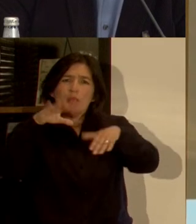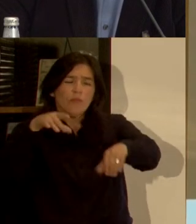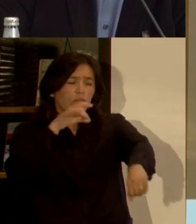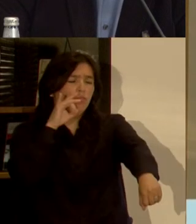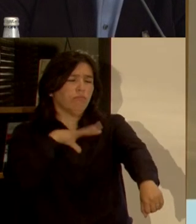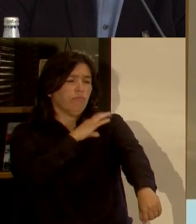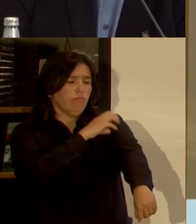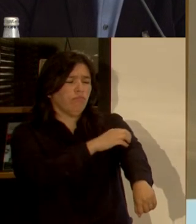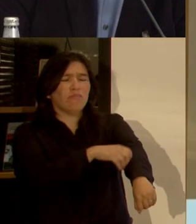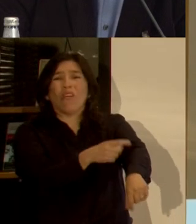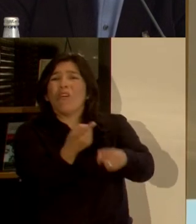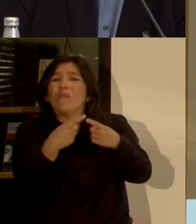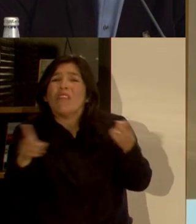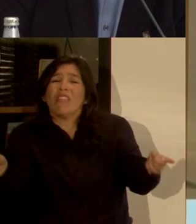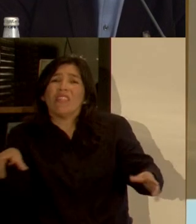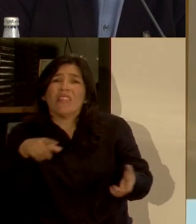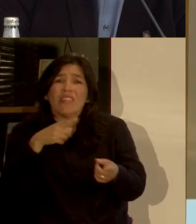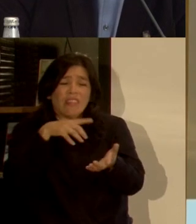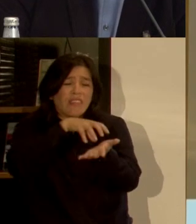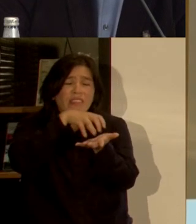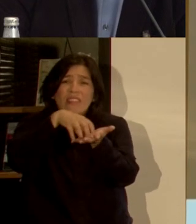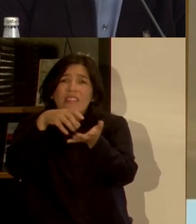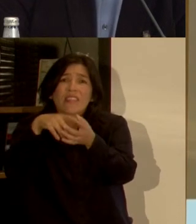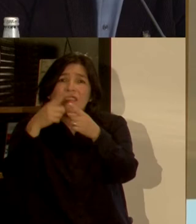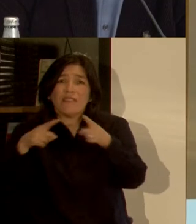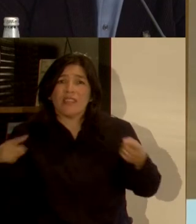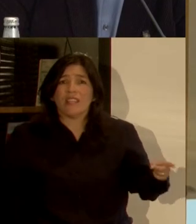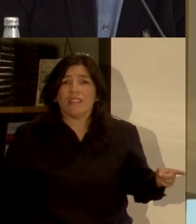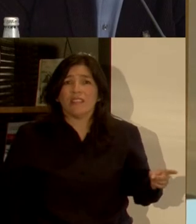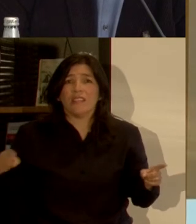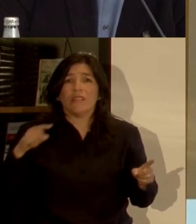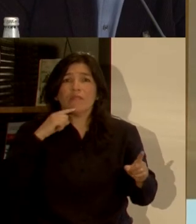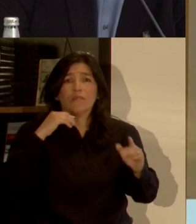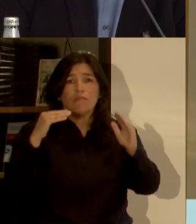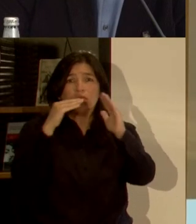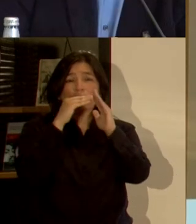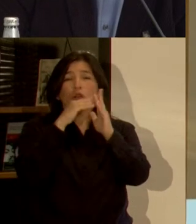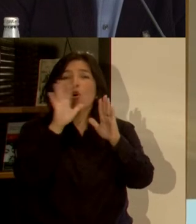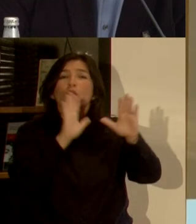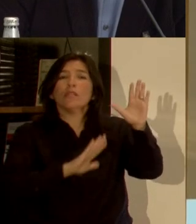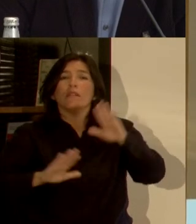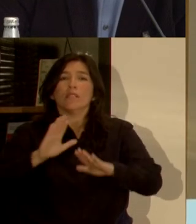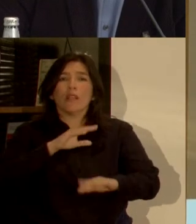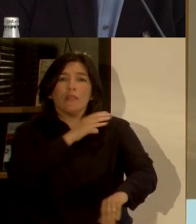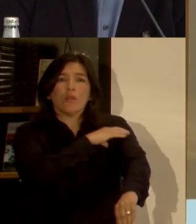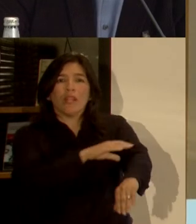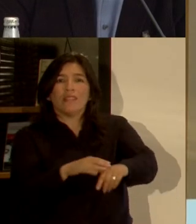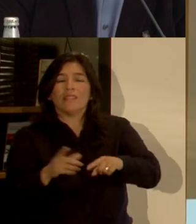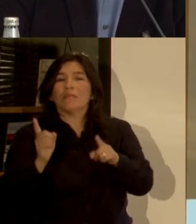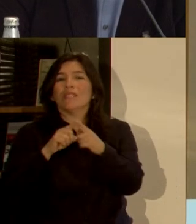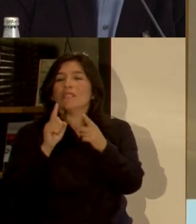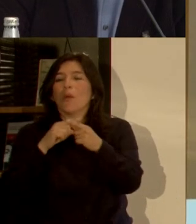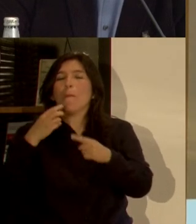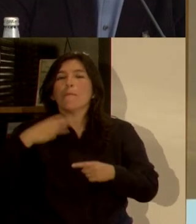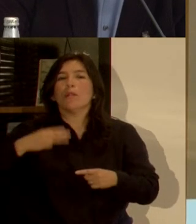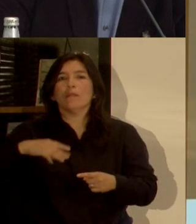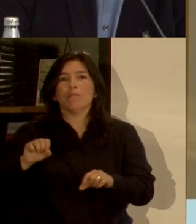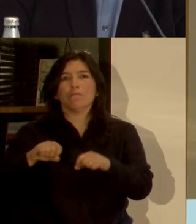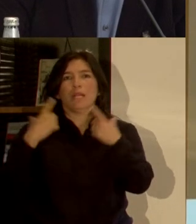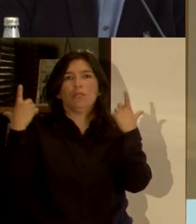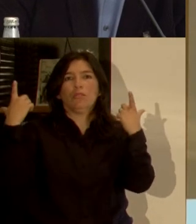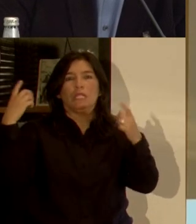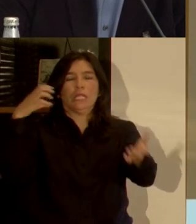tenemos regiones que son muy distintas? De acuerdo a la escala, concentración demográfica, interrelación municipal e impacto regional.